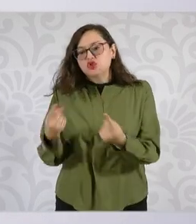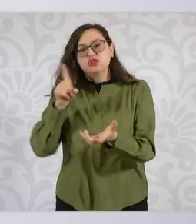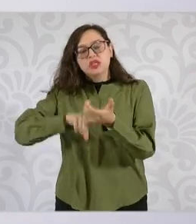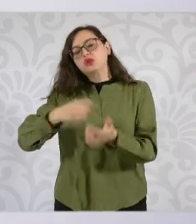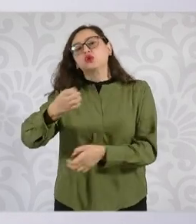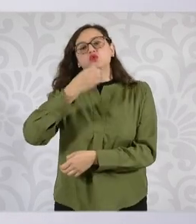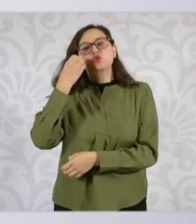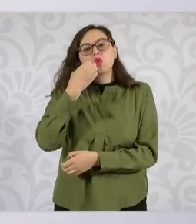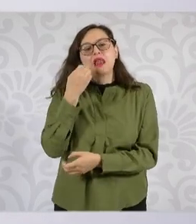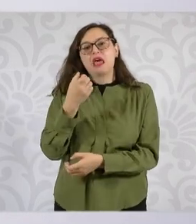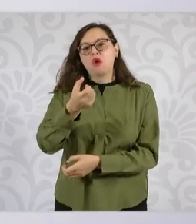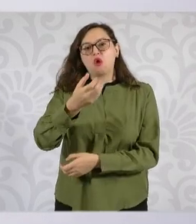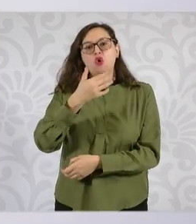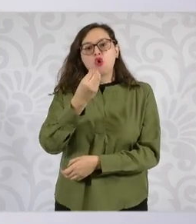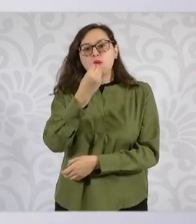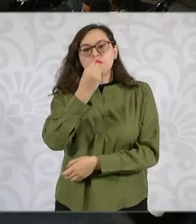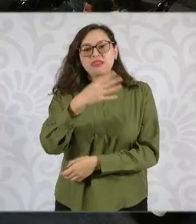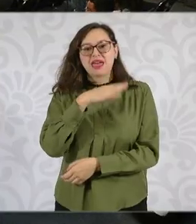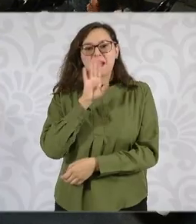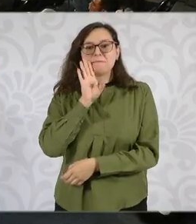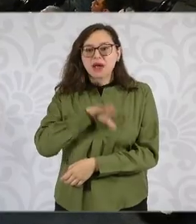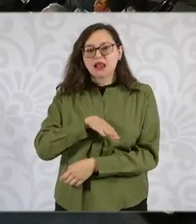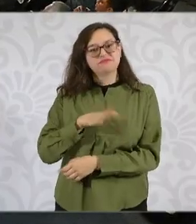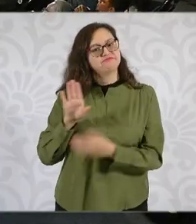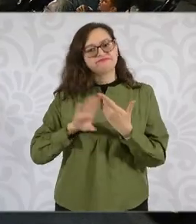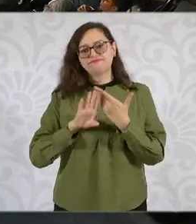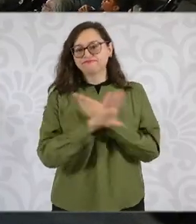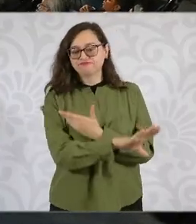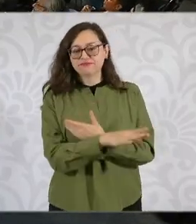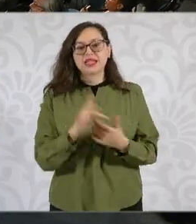alimentos procesados. Gracias a todos y a todas.